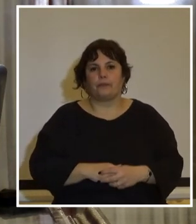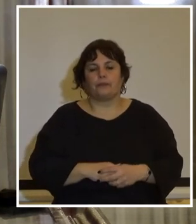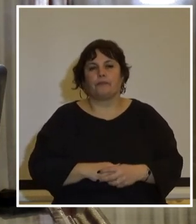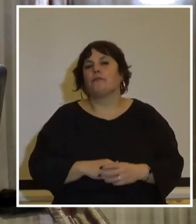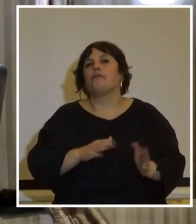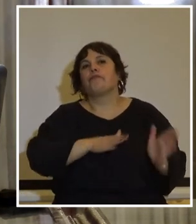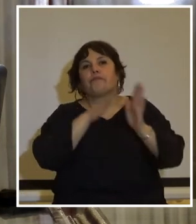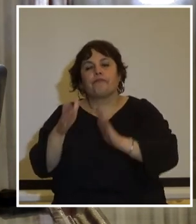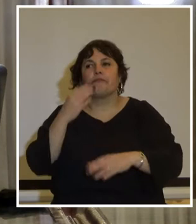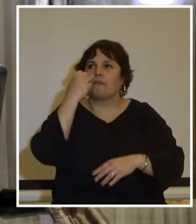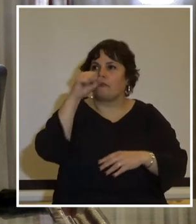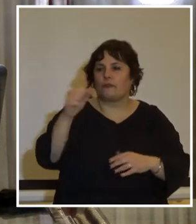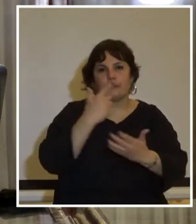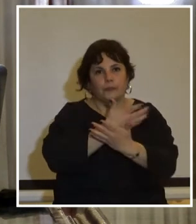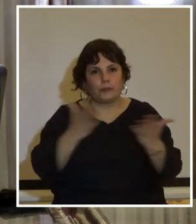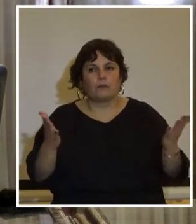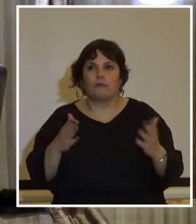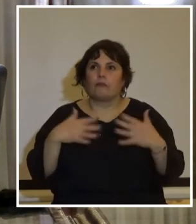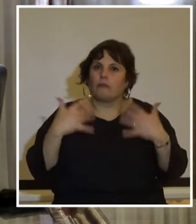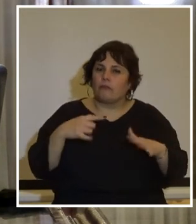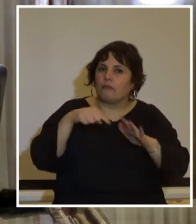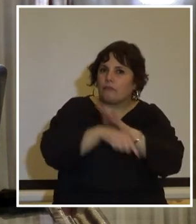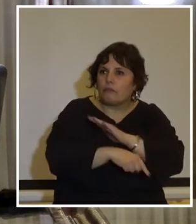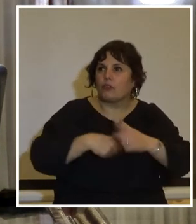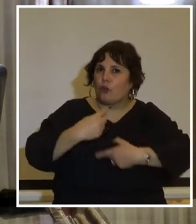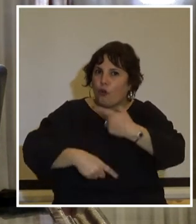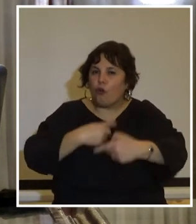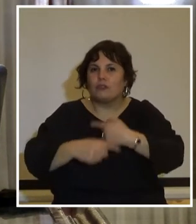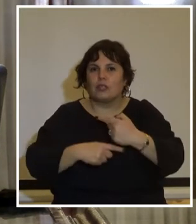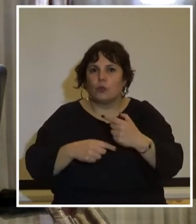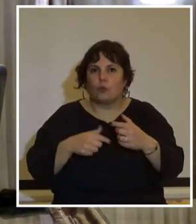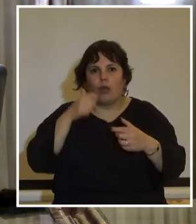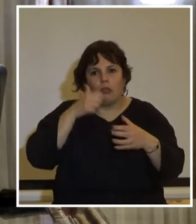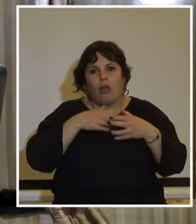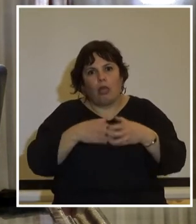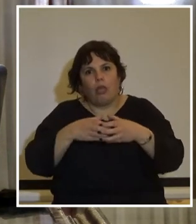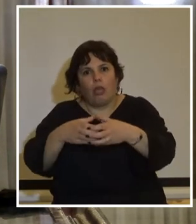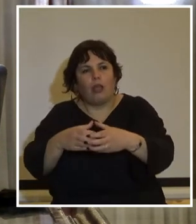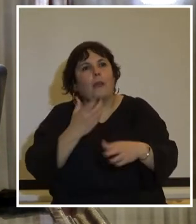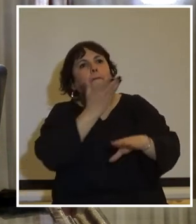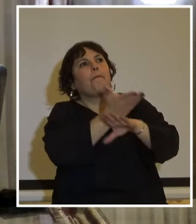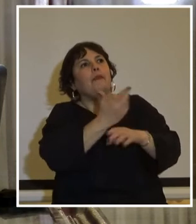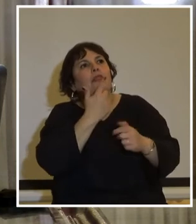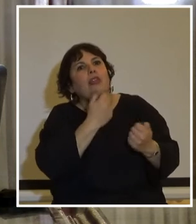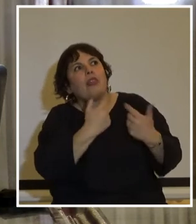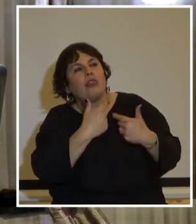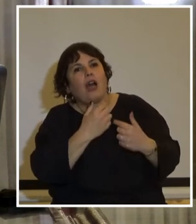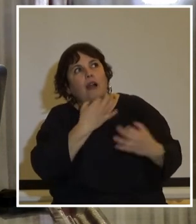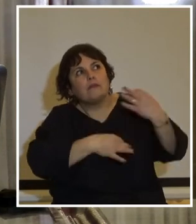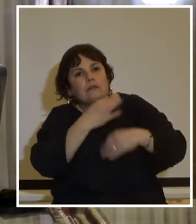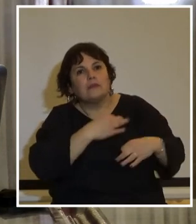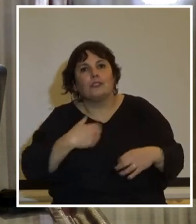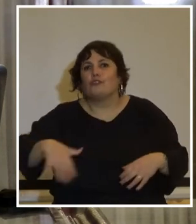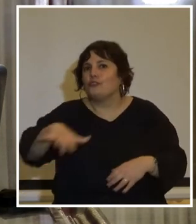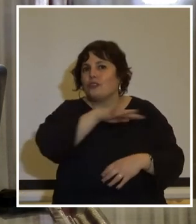otras violaciones han demostrado ser tan profundas que continúan tras generación exigiendo al Estado su atención y reparación es necesario que la